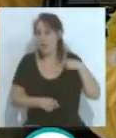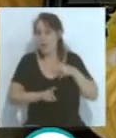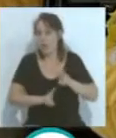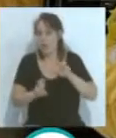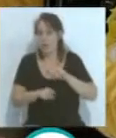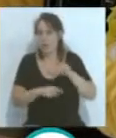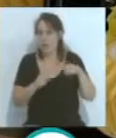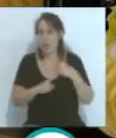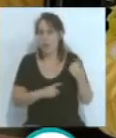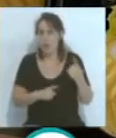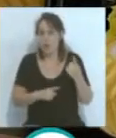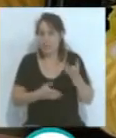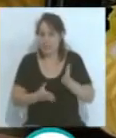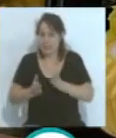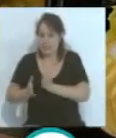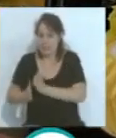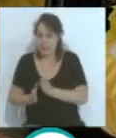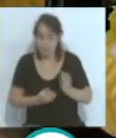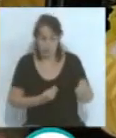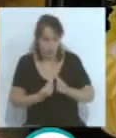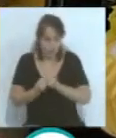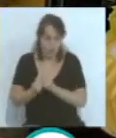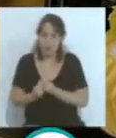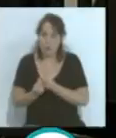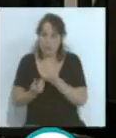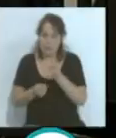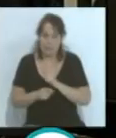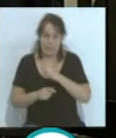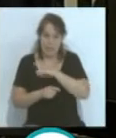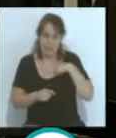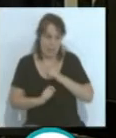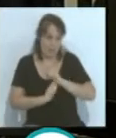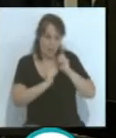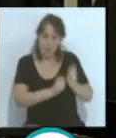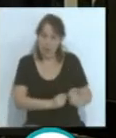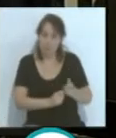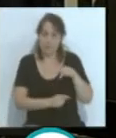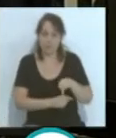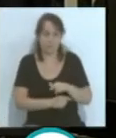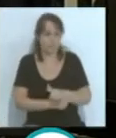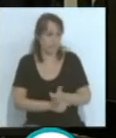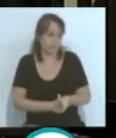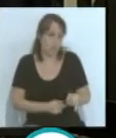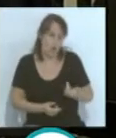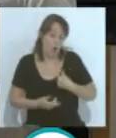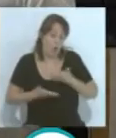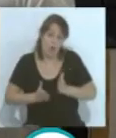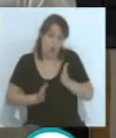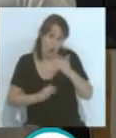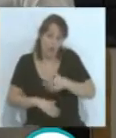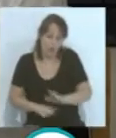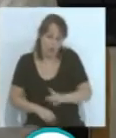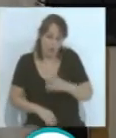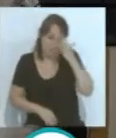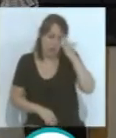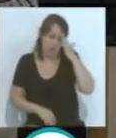todo cuando si encima llevas a niños y le vas a poner esa camiseta a tus hijos, eso debe ser, de momento no tengo hijos, pero debe ser una